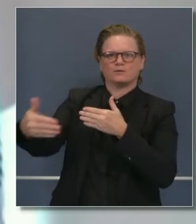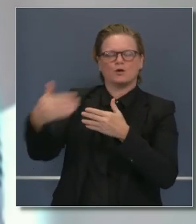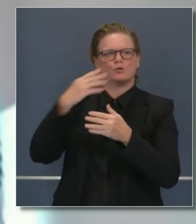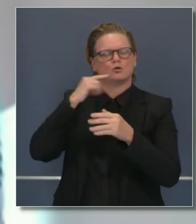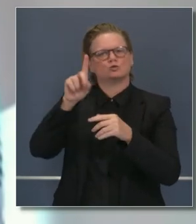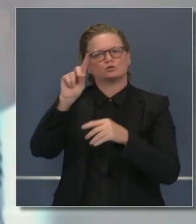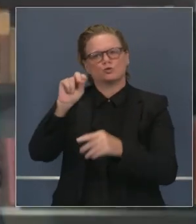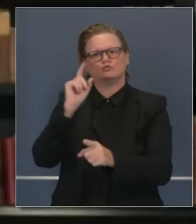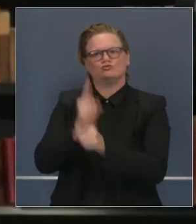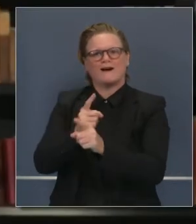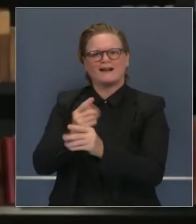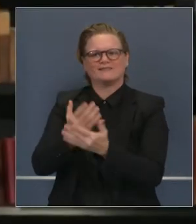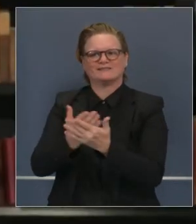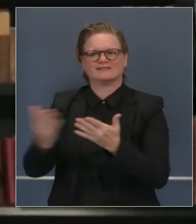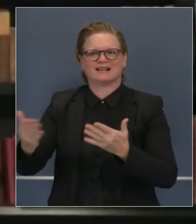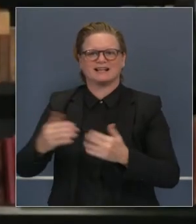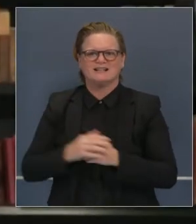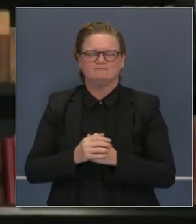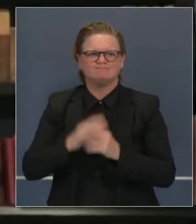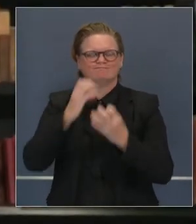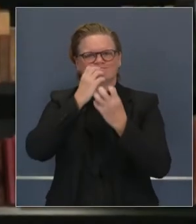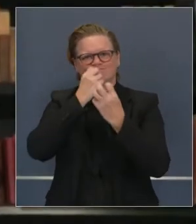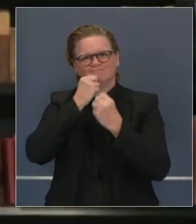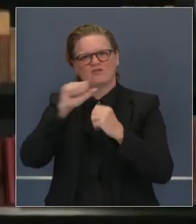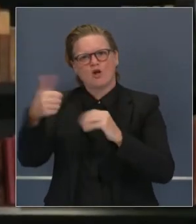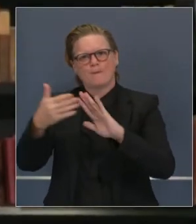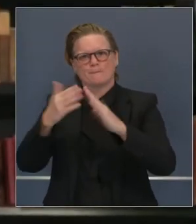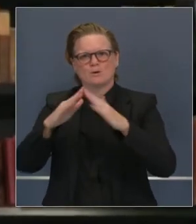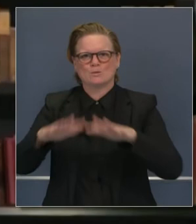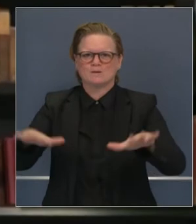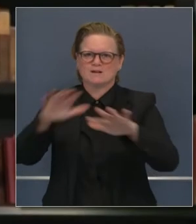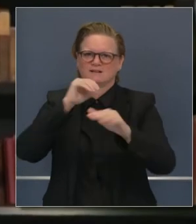estando en cuarentena, y seguiremos haciéndolo.